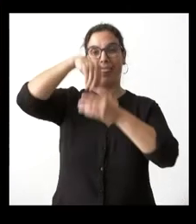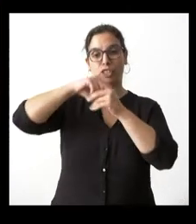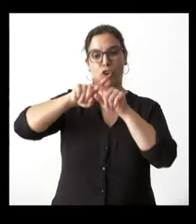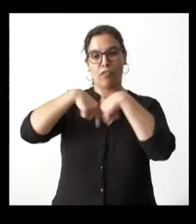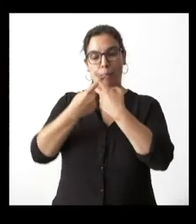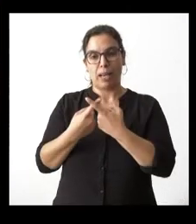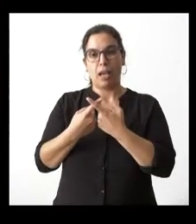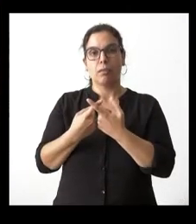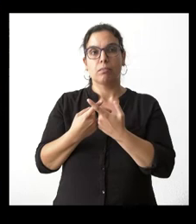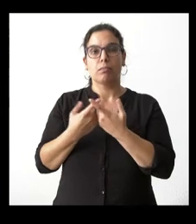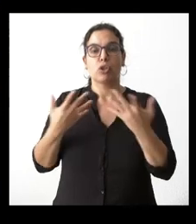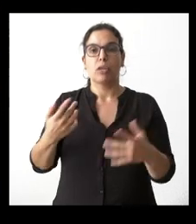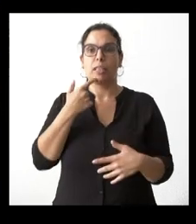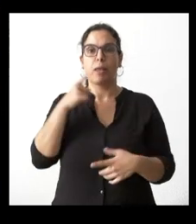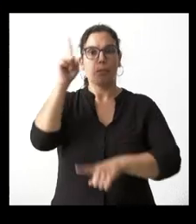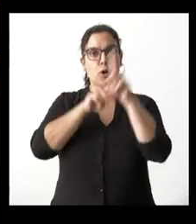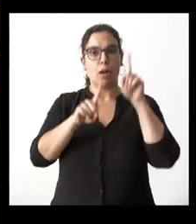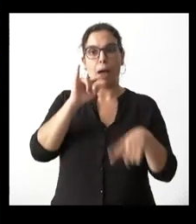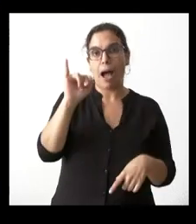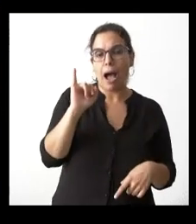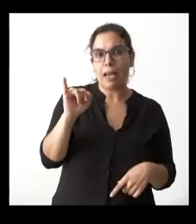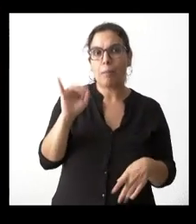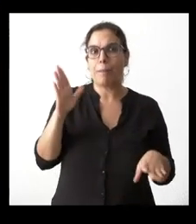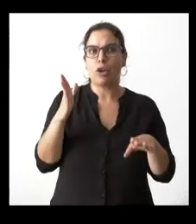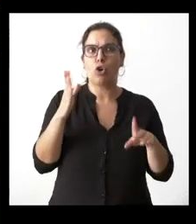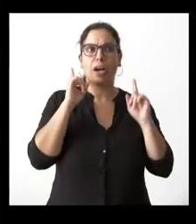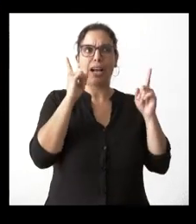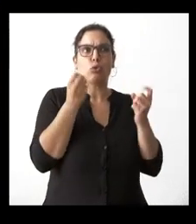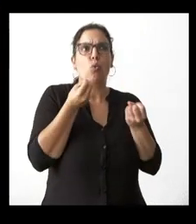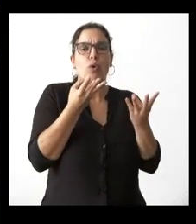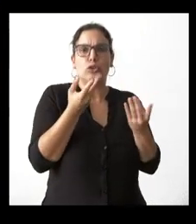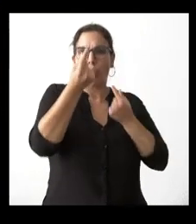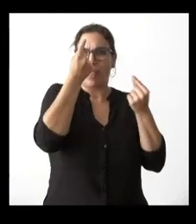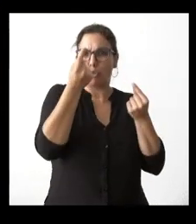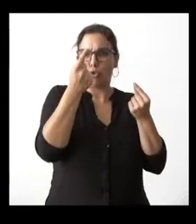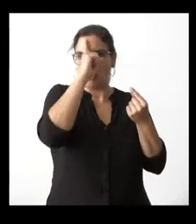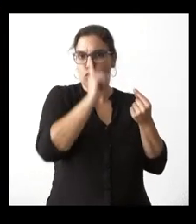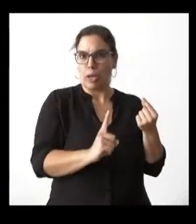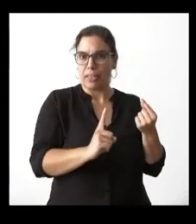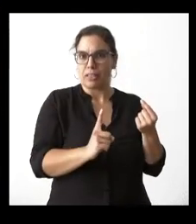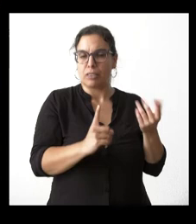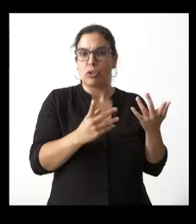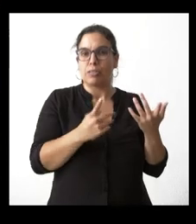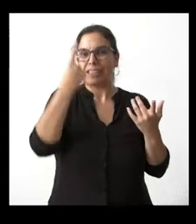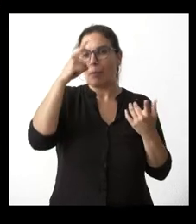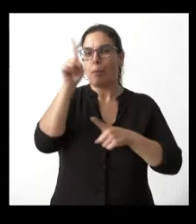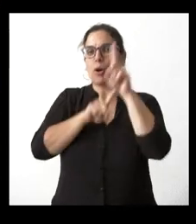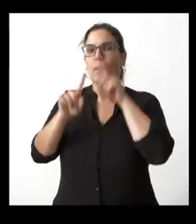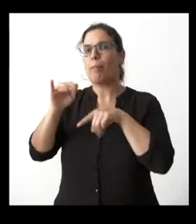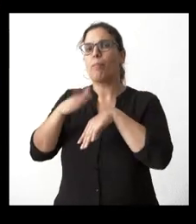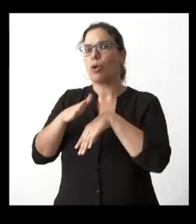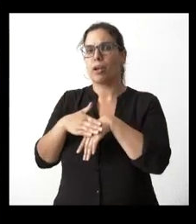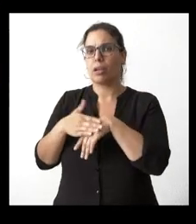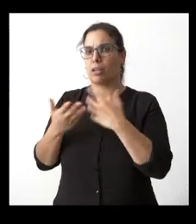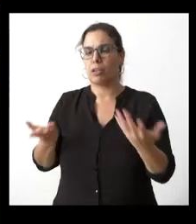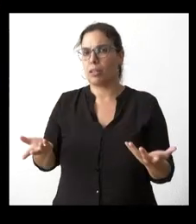que existe un problema si no sabemos el número de casos normalmente es el número de casos el que nos da un indicio de que hay un problema